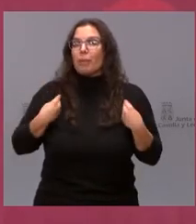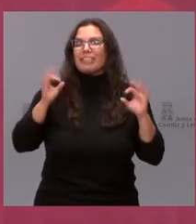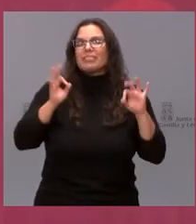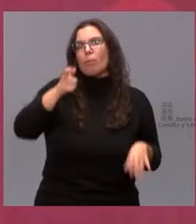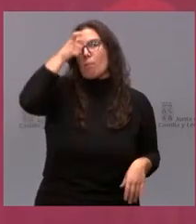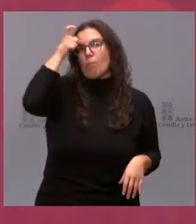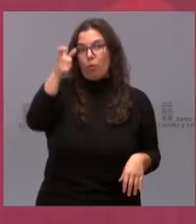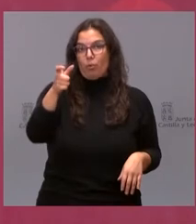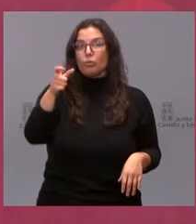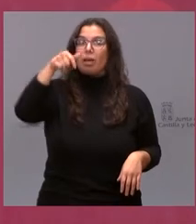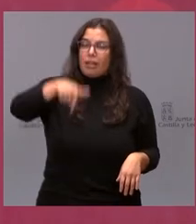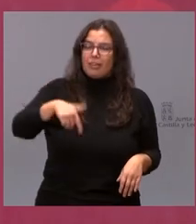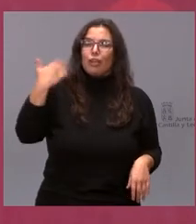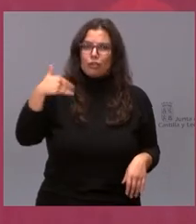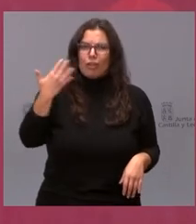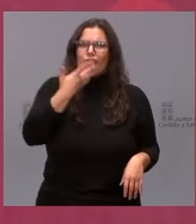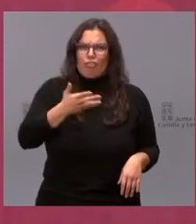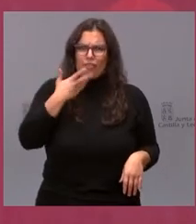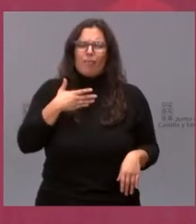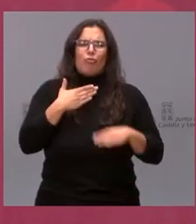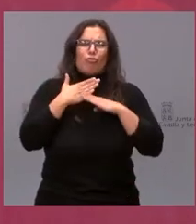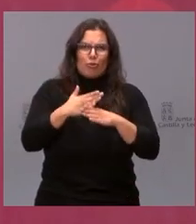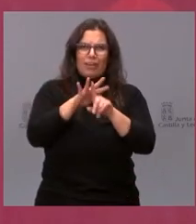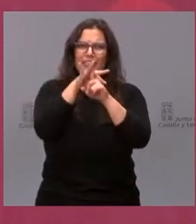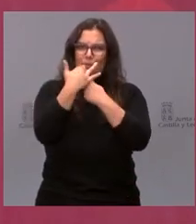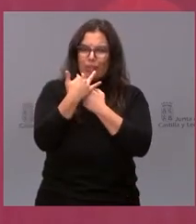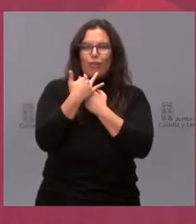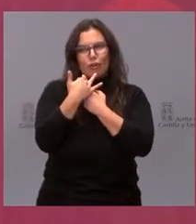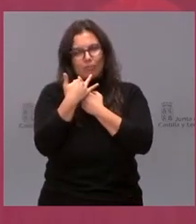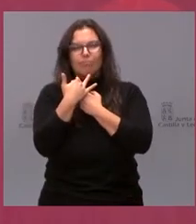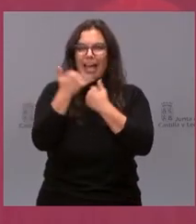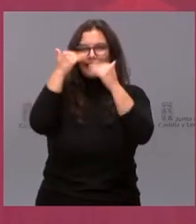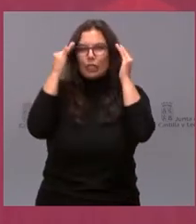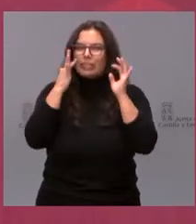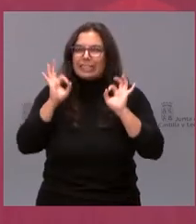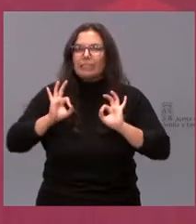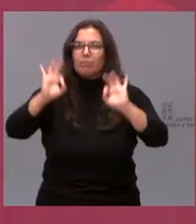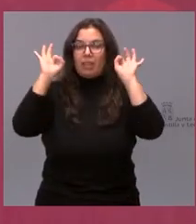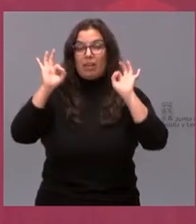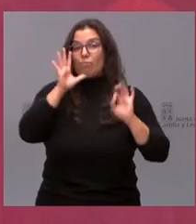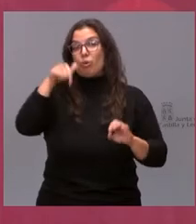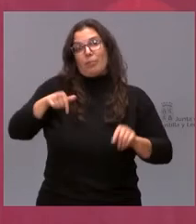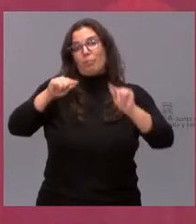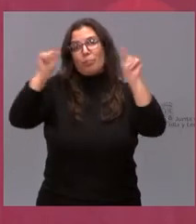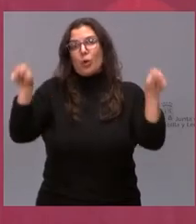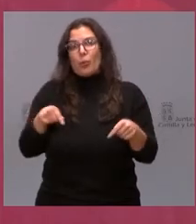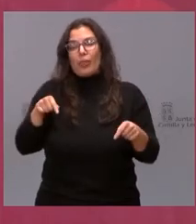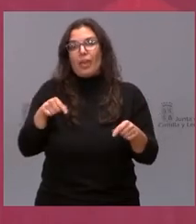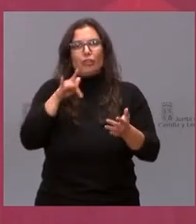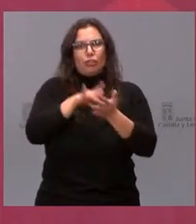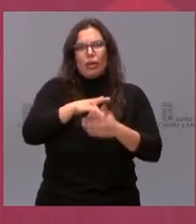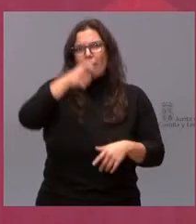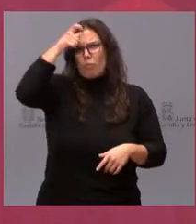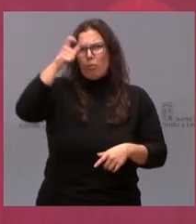de los que aquí en Soria conocemos bastante y estamos especialmente atentos. En una provincia con una dispersión